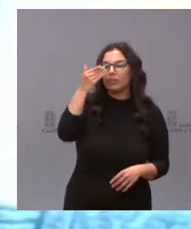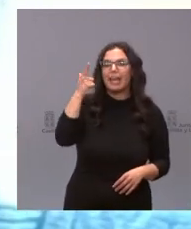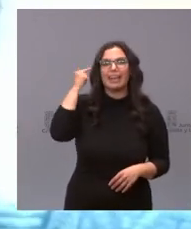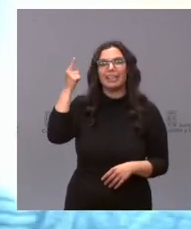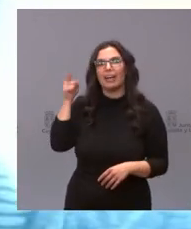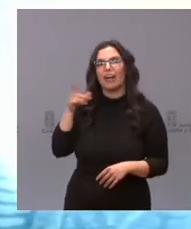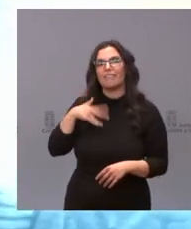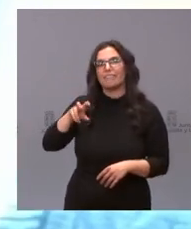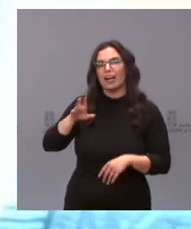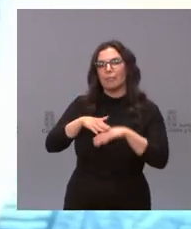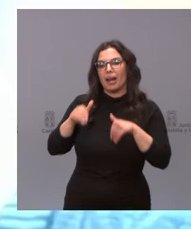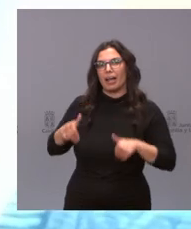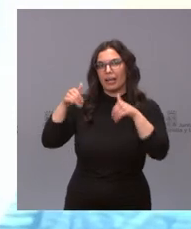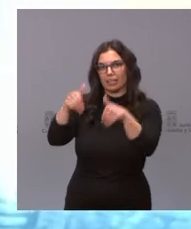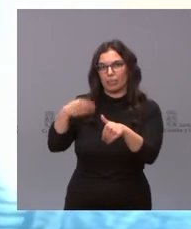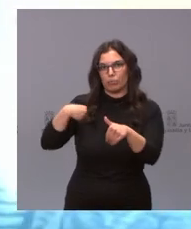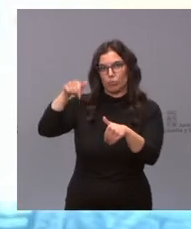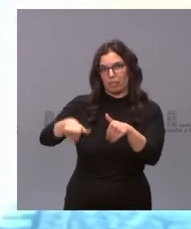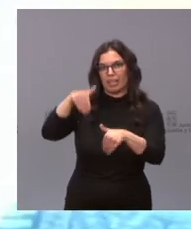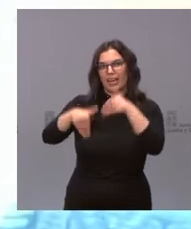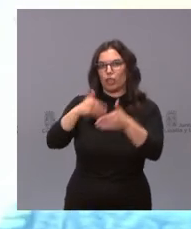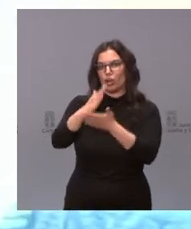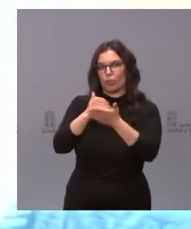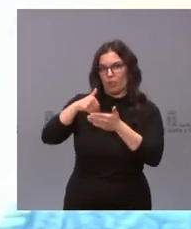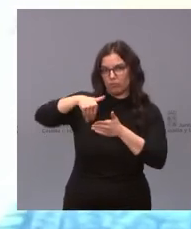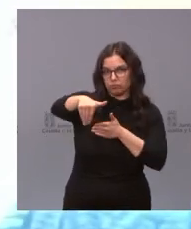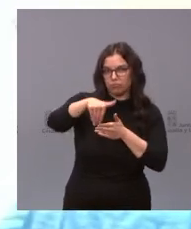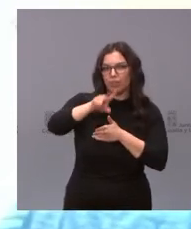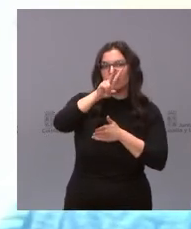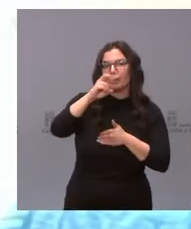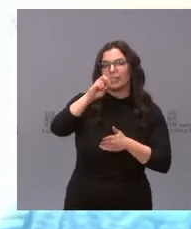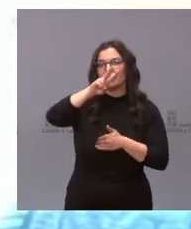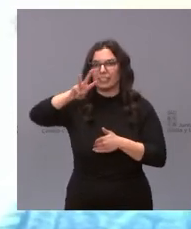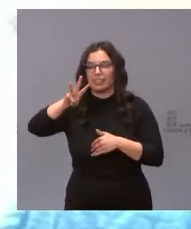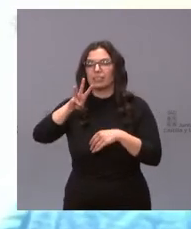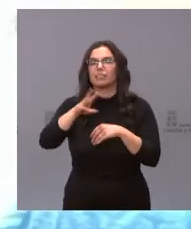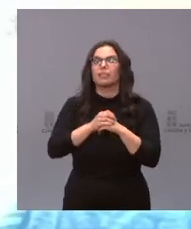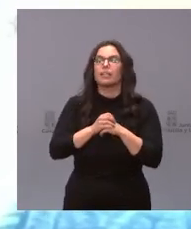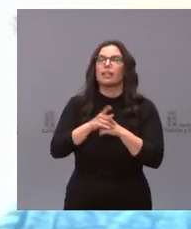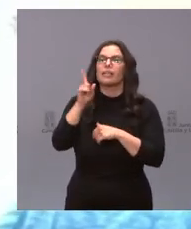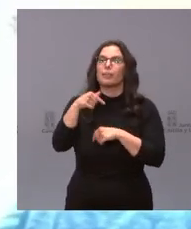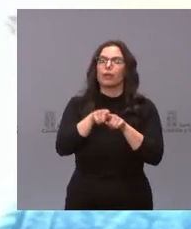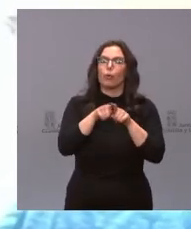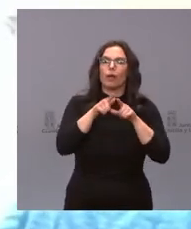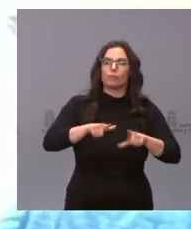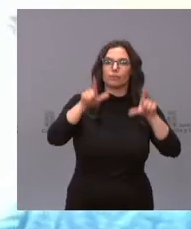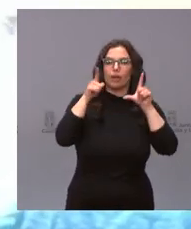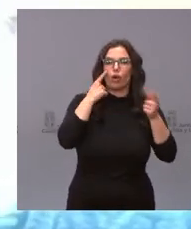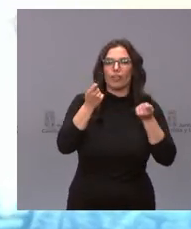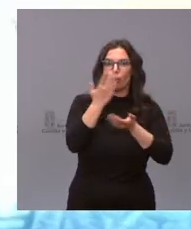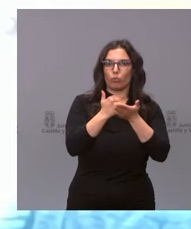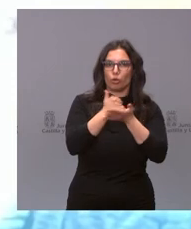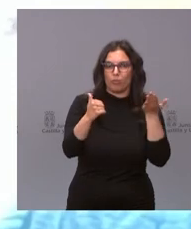candidato para 2023 por parte de Ciudadanos y si no es así como piensa dar visibilidad a Gemma Villarroel coordinadora autonómica que ahora mismo